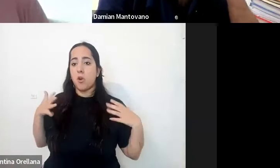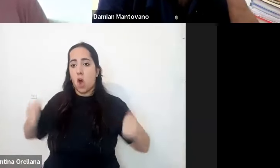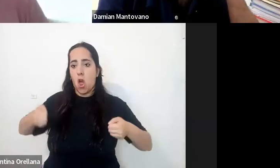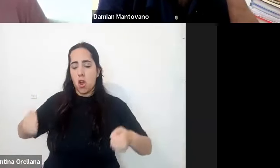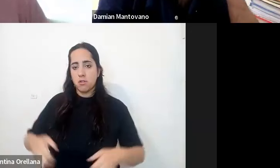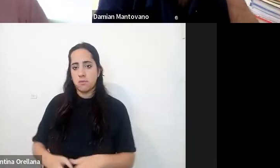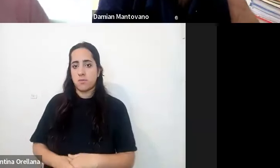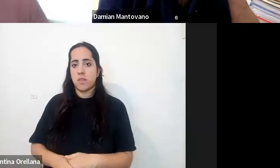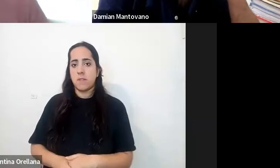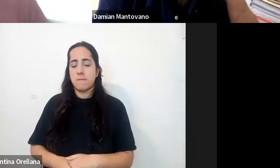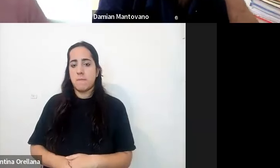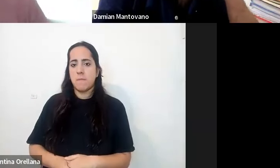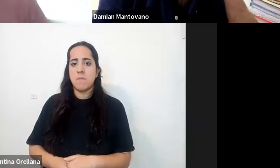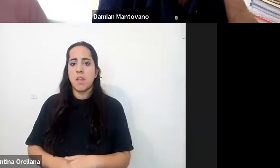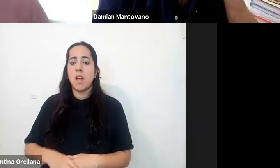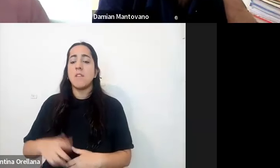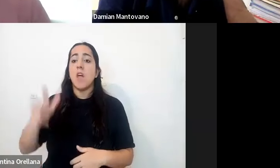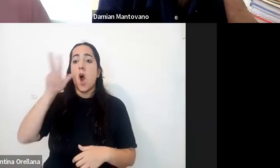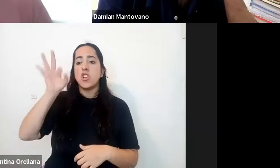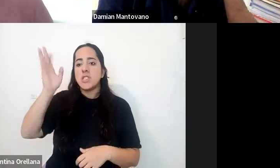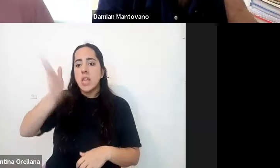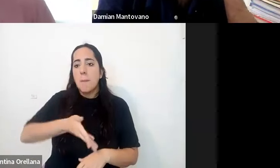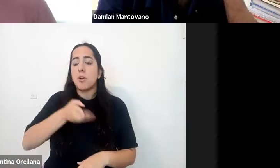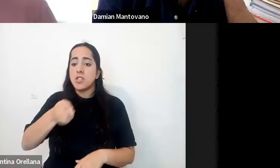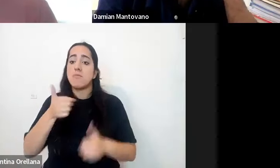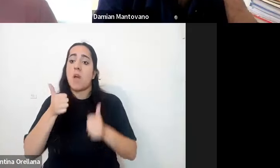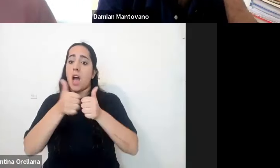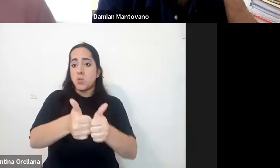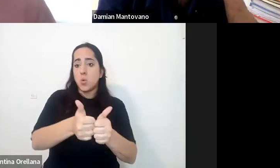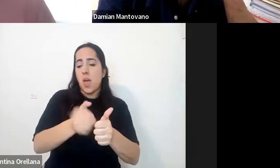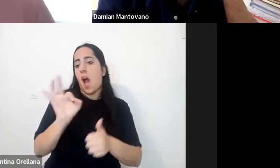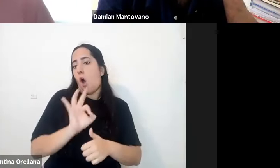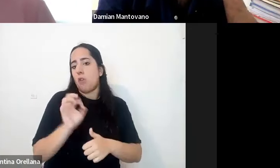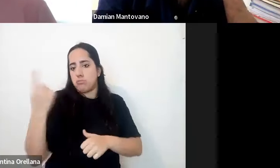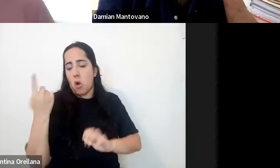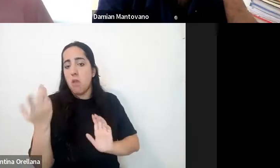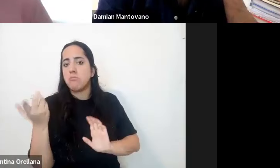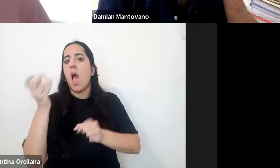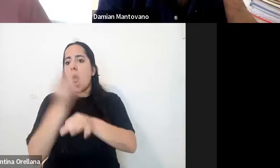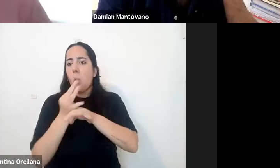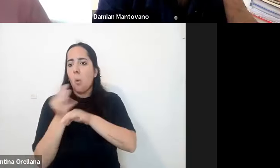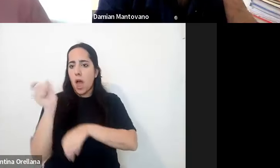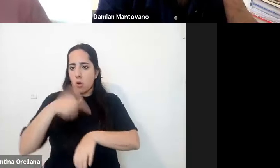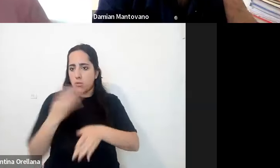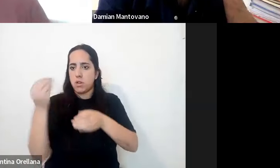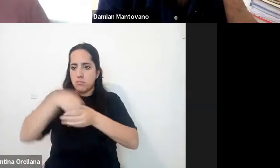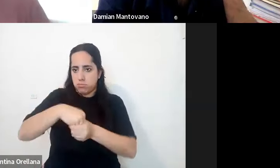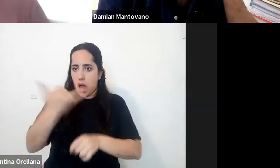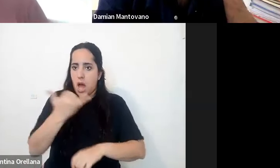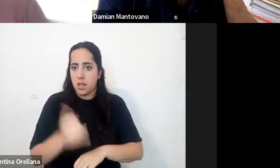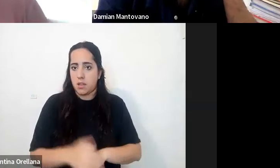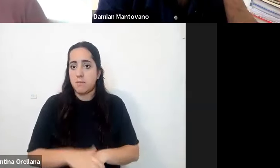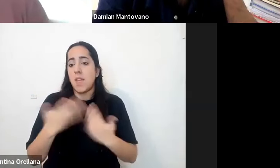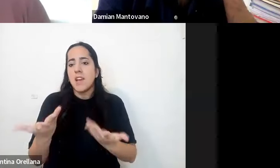en general con un 80% con o sin ayuda se encuentran en escuelas comunes eso es un poco lo que puedo